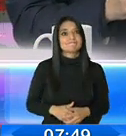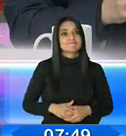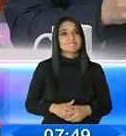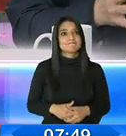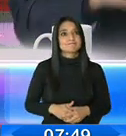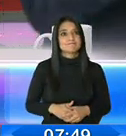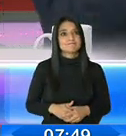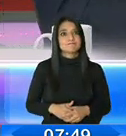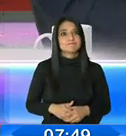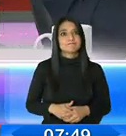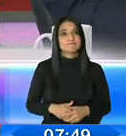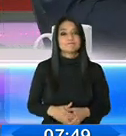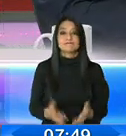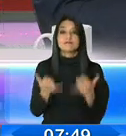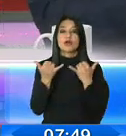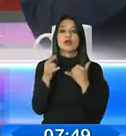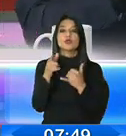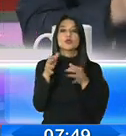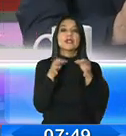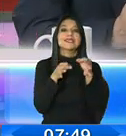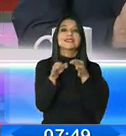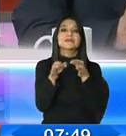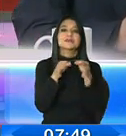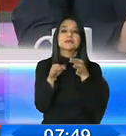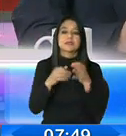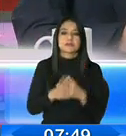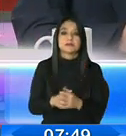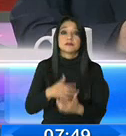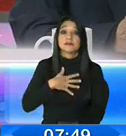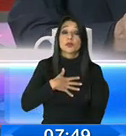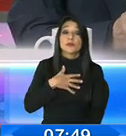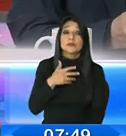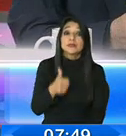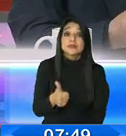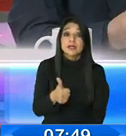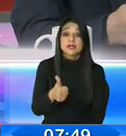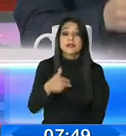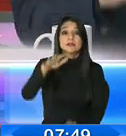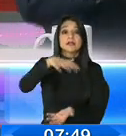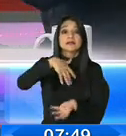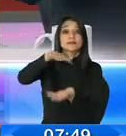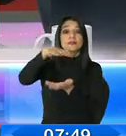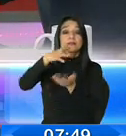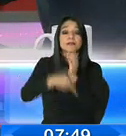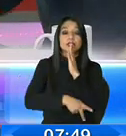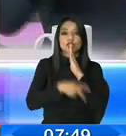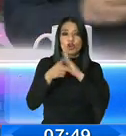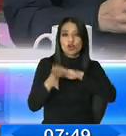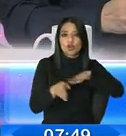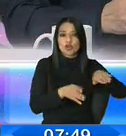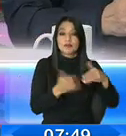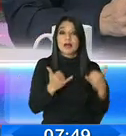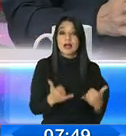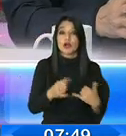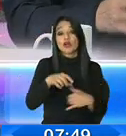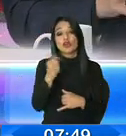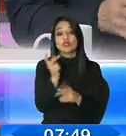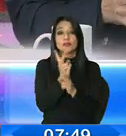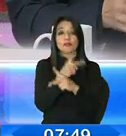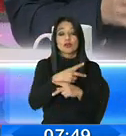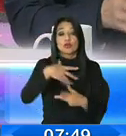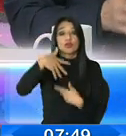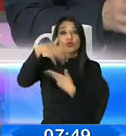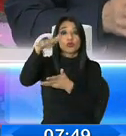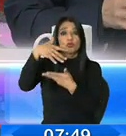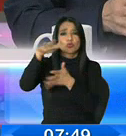Ahora sí vamos, ministro, que me estaba explicando hace un momento. ¿Cómo estamos con las exportaciones no petroleras? ¿Cuál es el estado que se tiene en este momento?